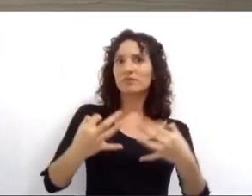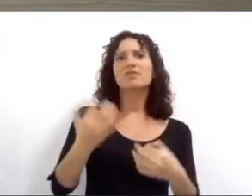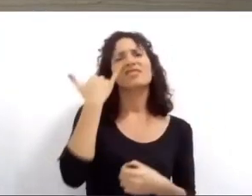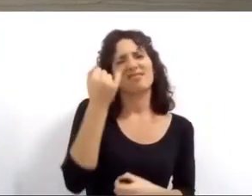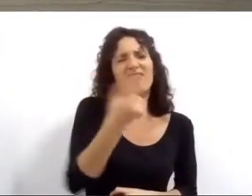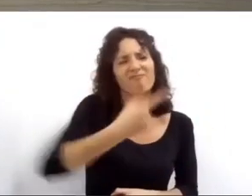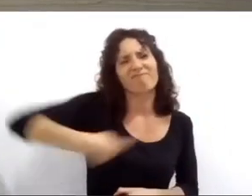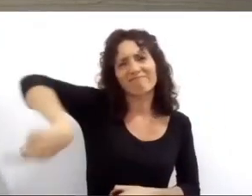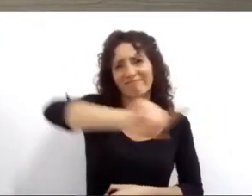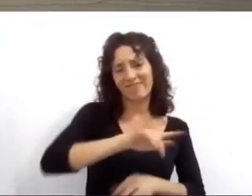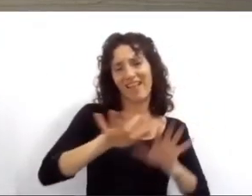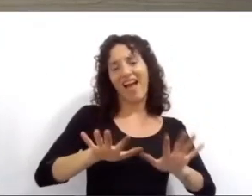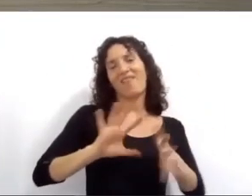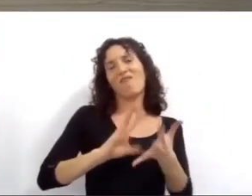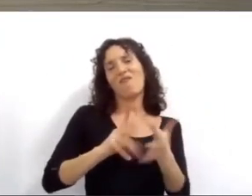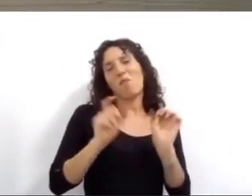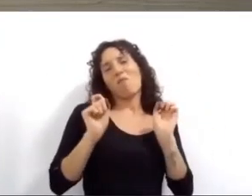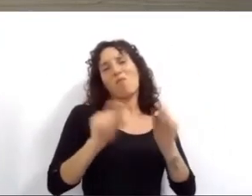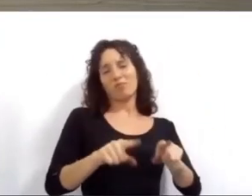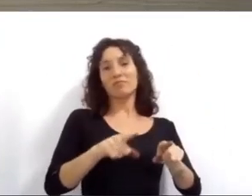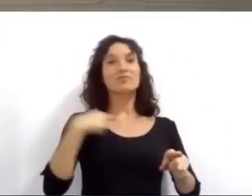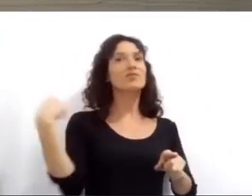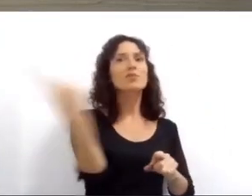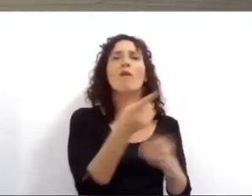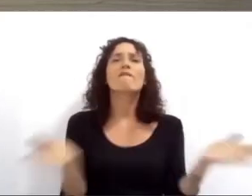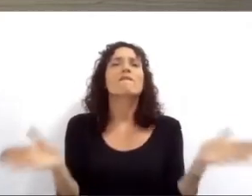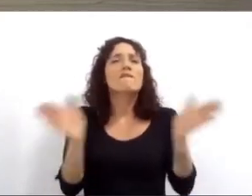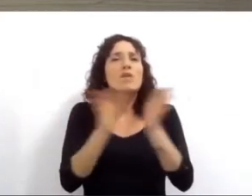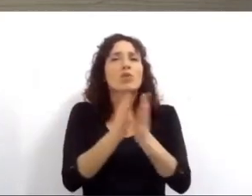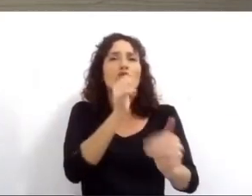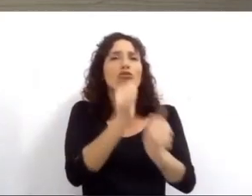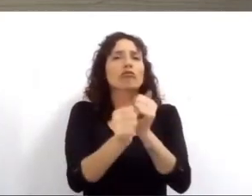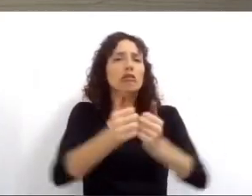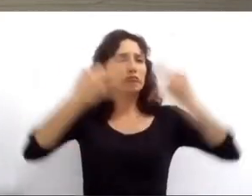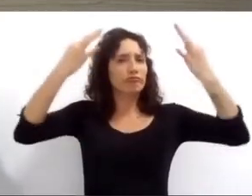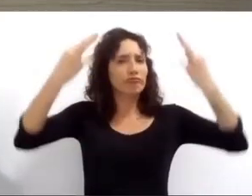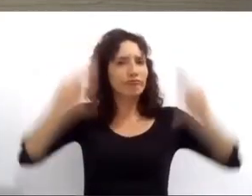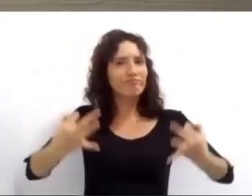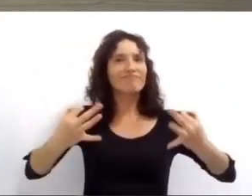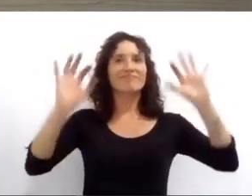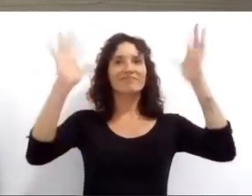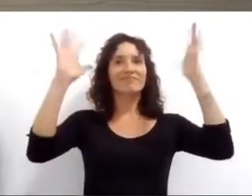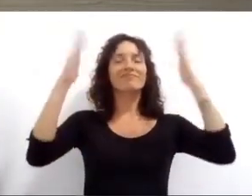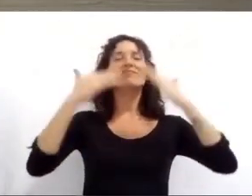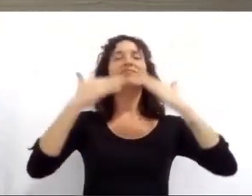así todos juntos vamos a volver a Rosario muchísimas gracias